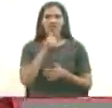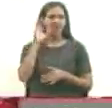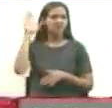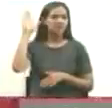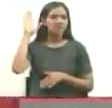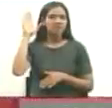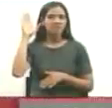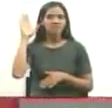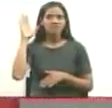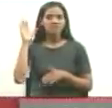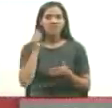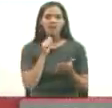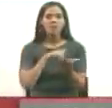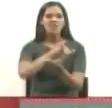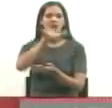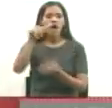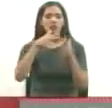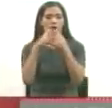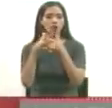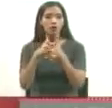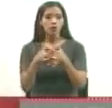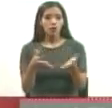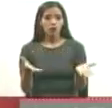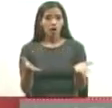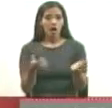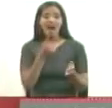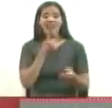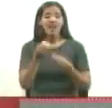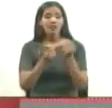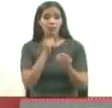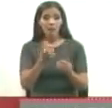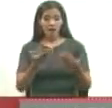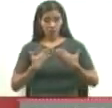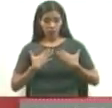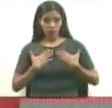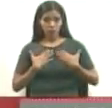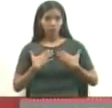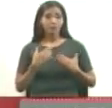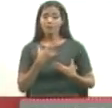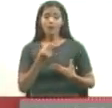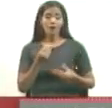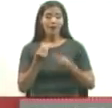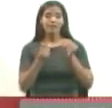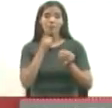¿A quién entonces está afectando? ¿A nosotros? Afecta a los señores opositores.